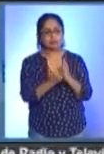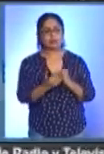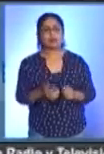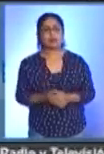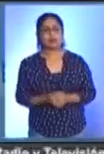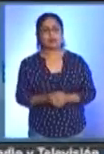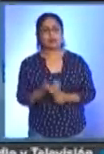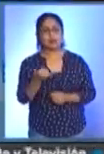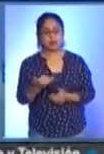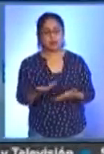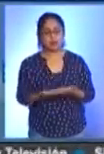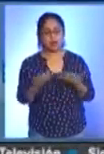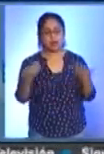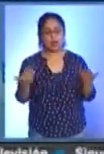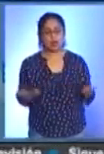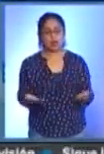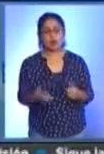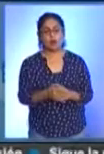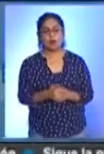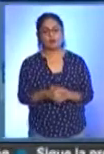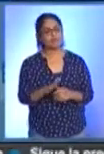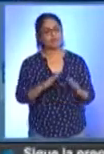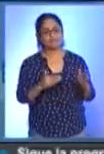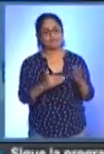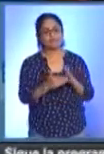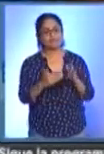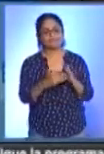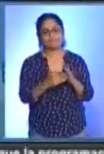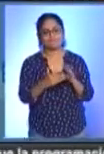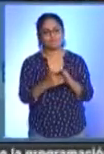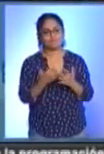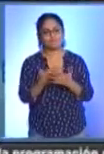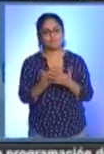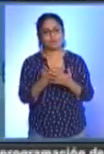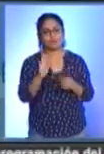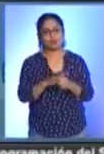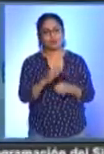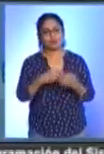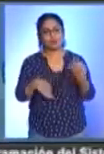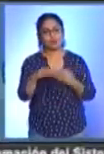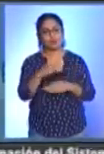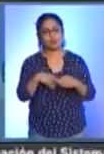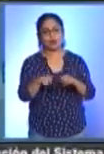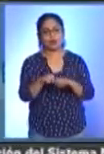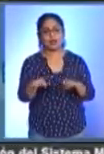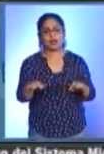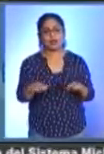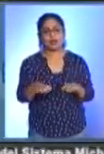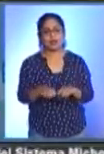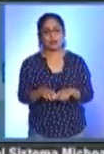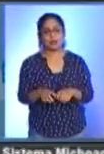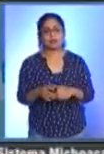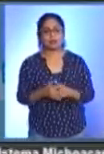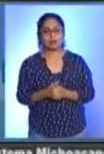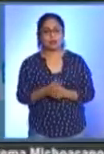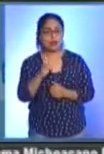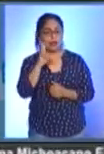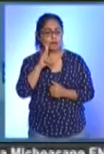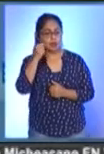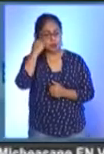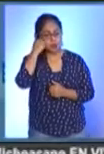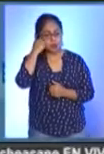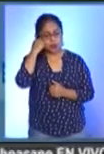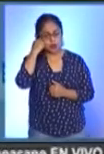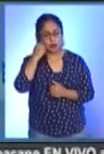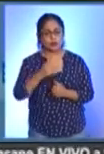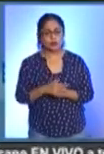ahorita está todo detenido, porque la mayoría del equipo, gente y todo, ya partió hacia Tokio. Gabne